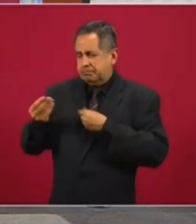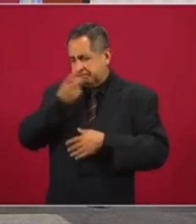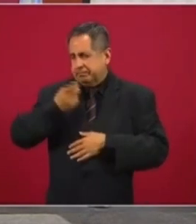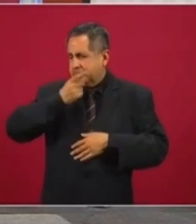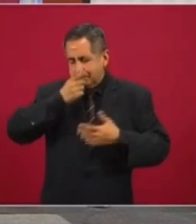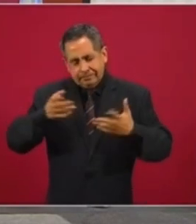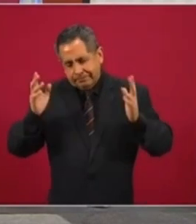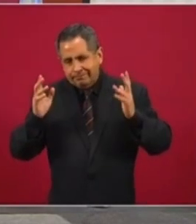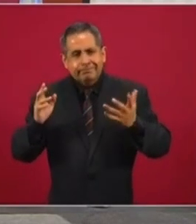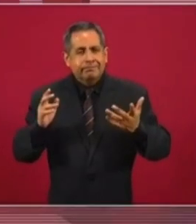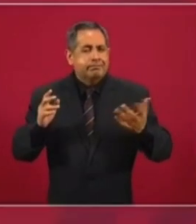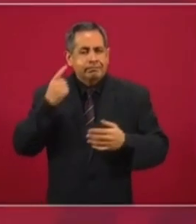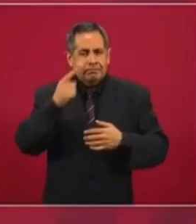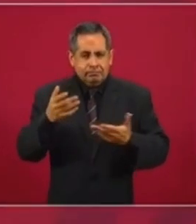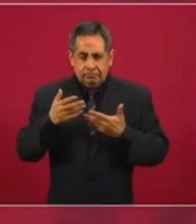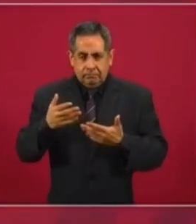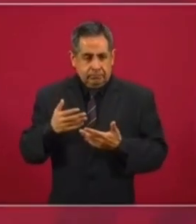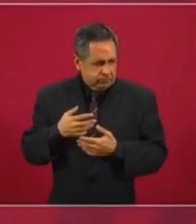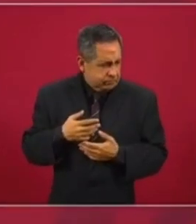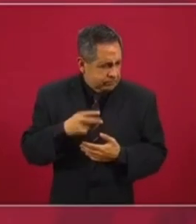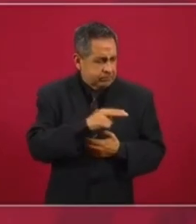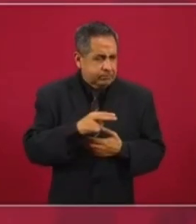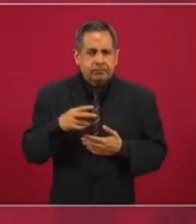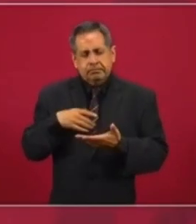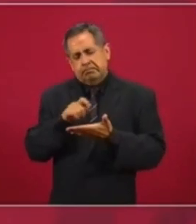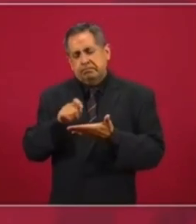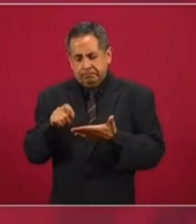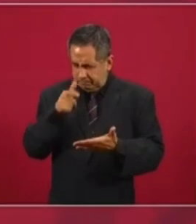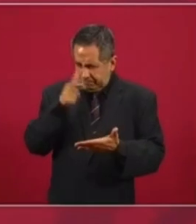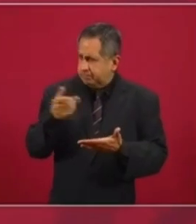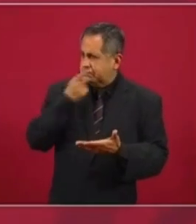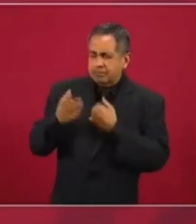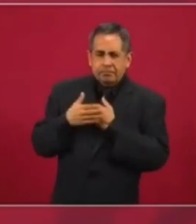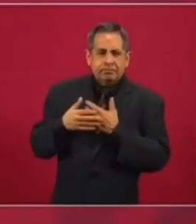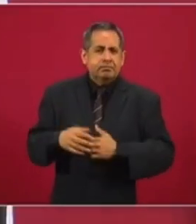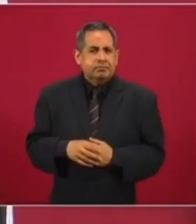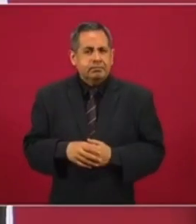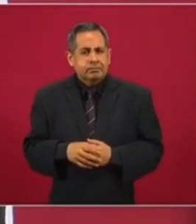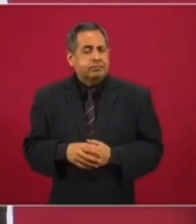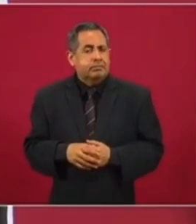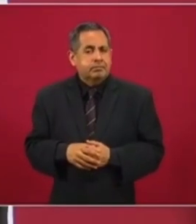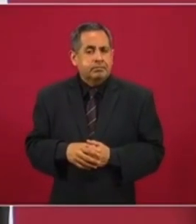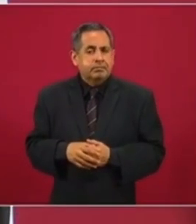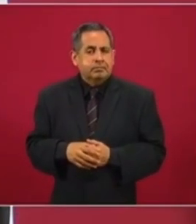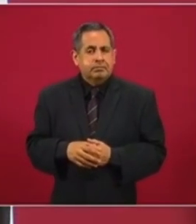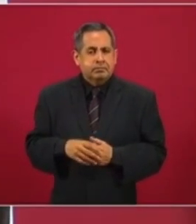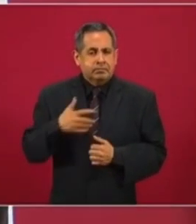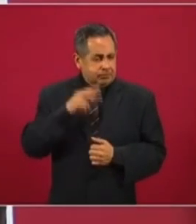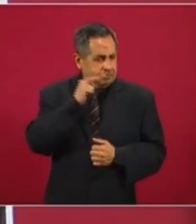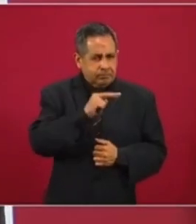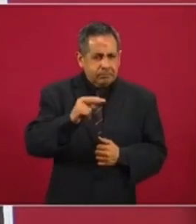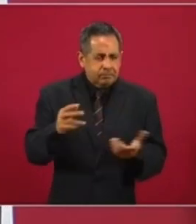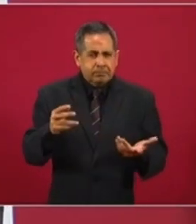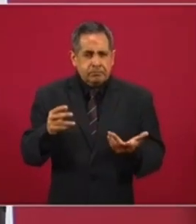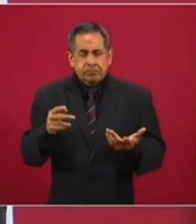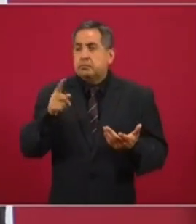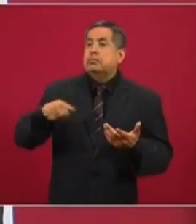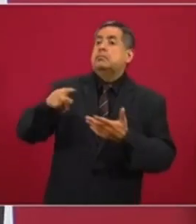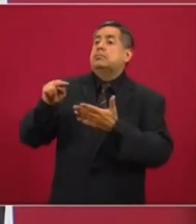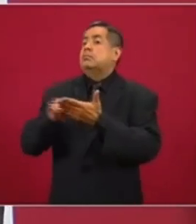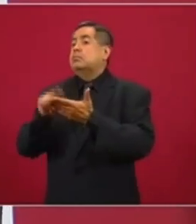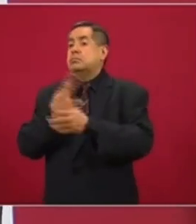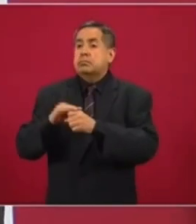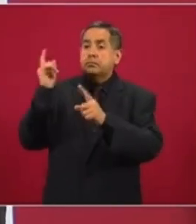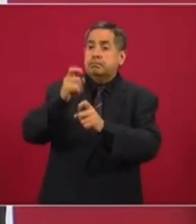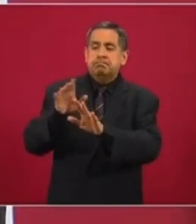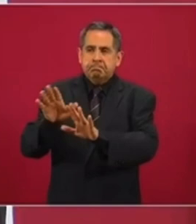para presentar mi escrito. Estaba yo observando si iban a poder cumplir, porque era